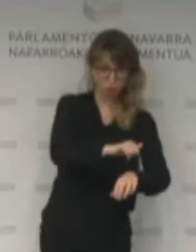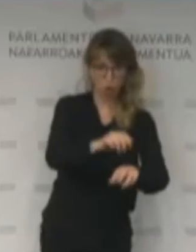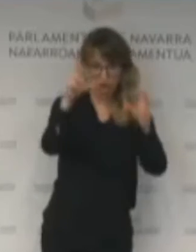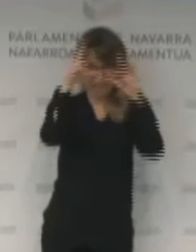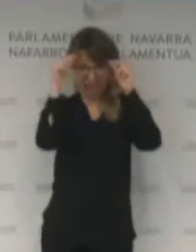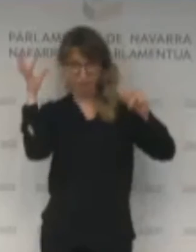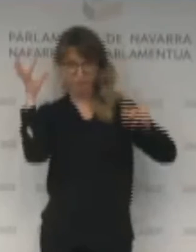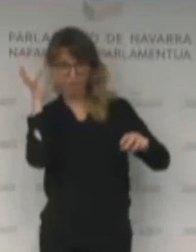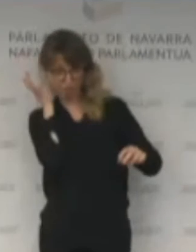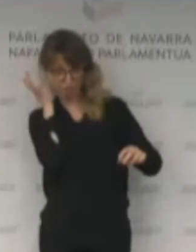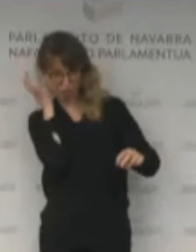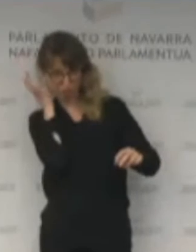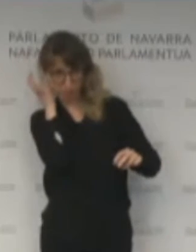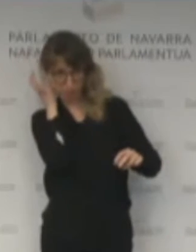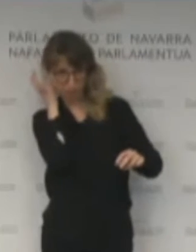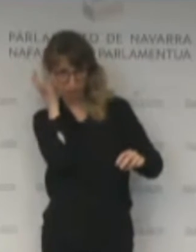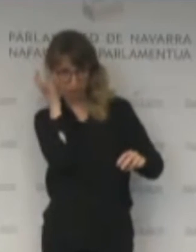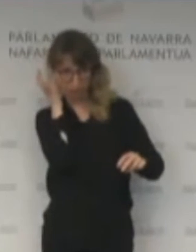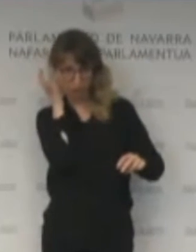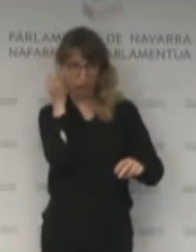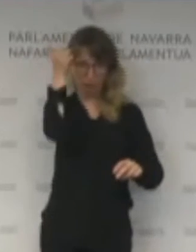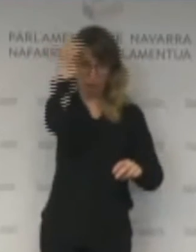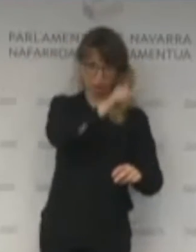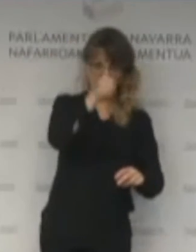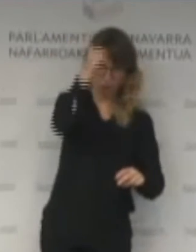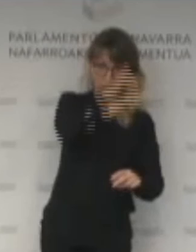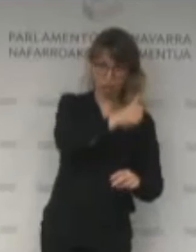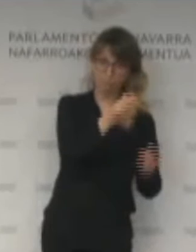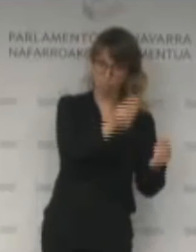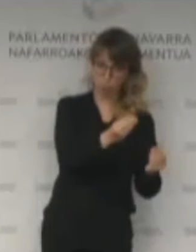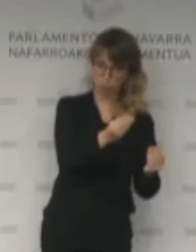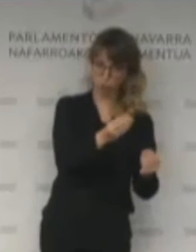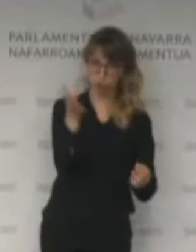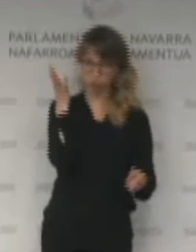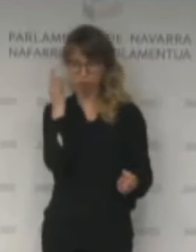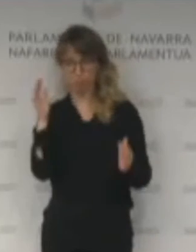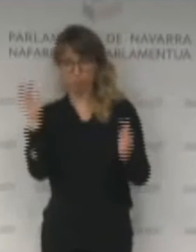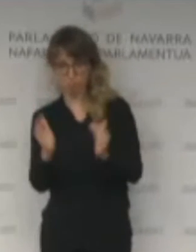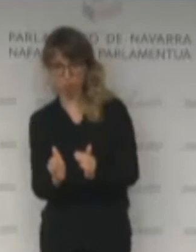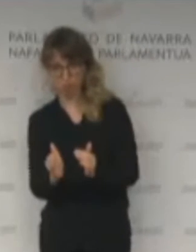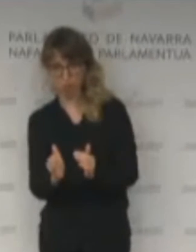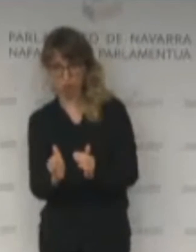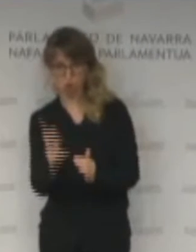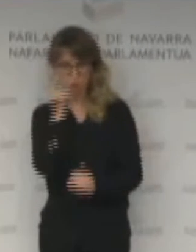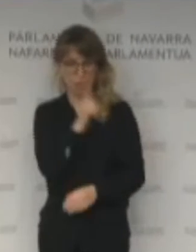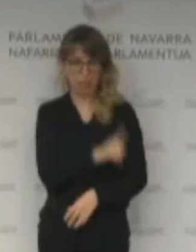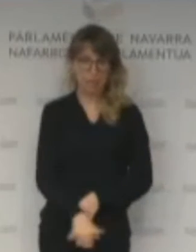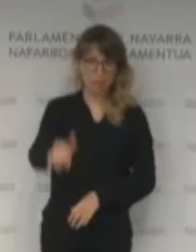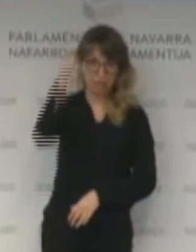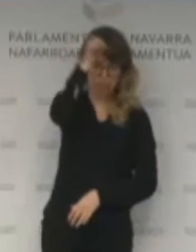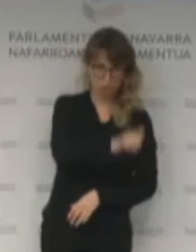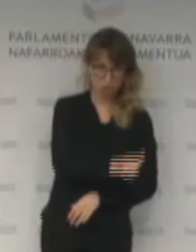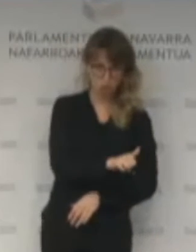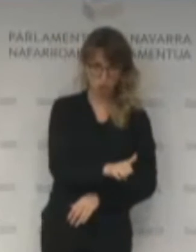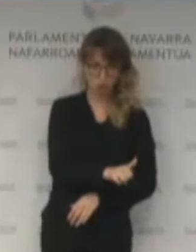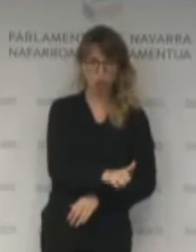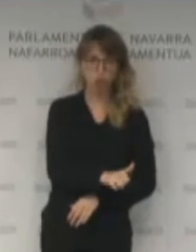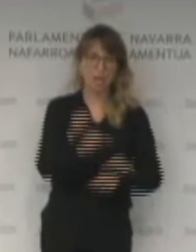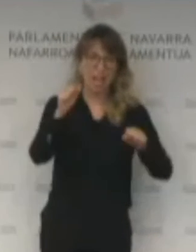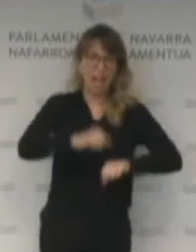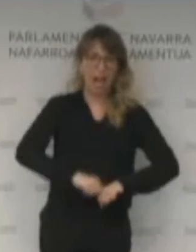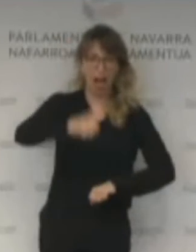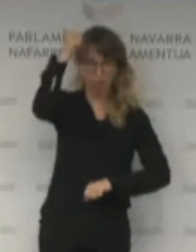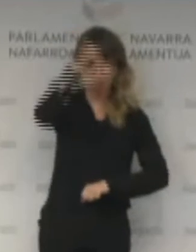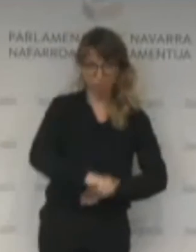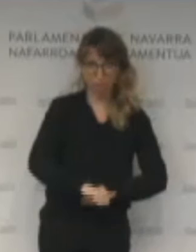Muchos los y muy pocos las. Se hablan de los niños, de los ancianos, de los autónomos,